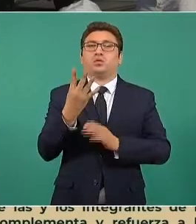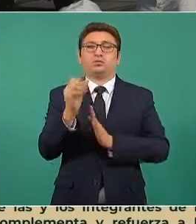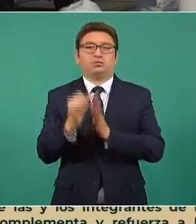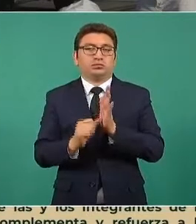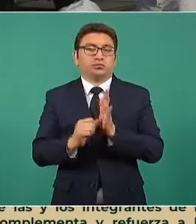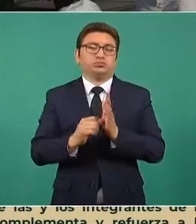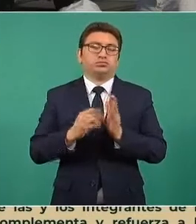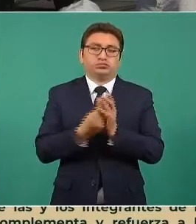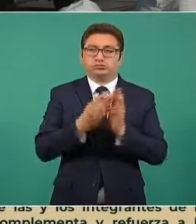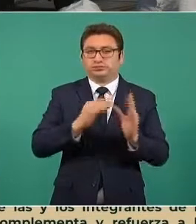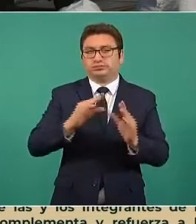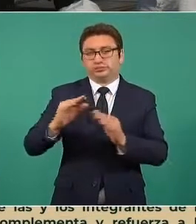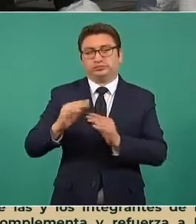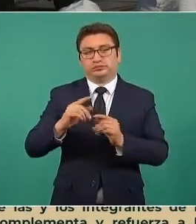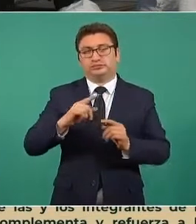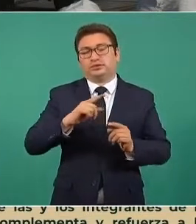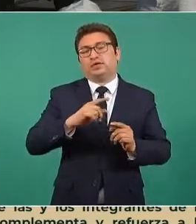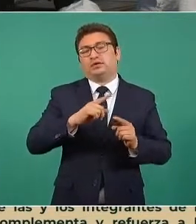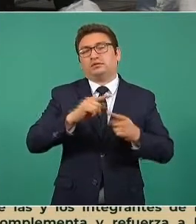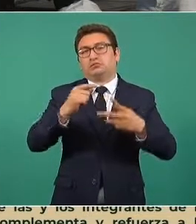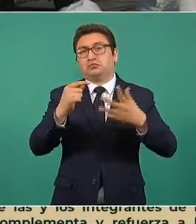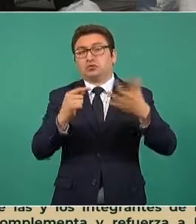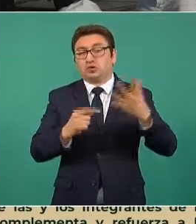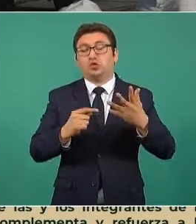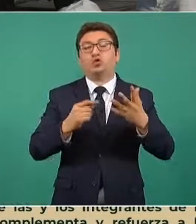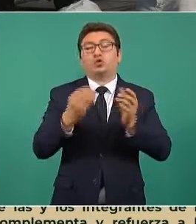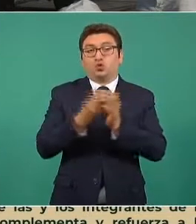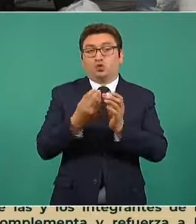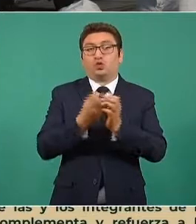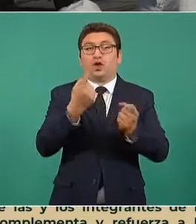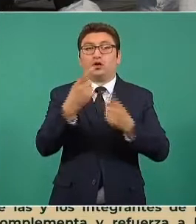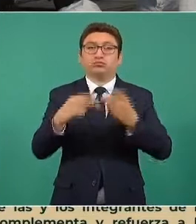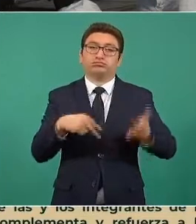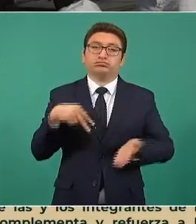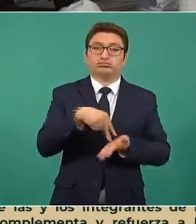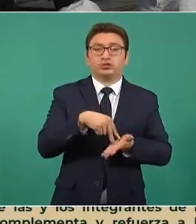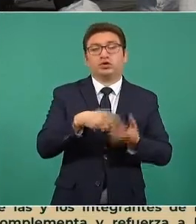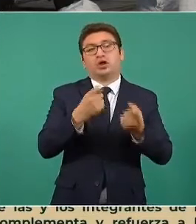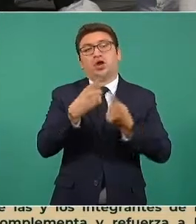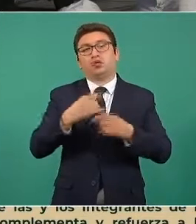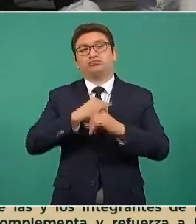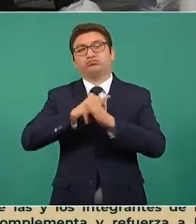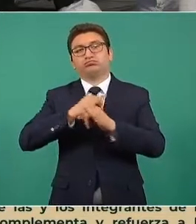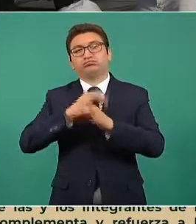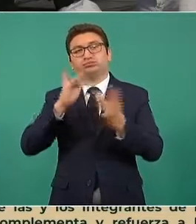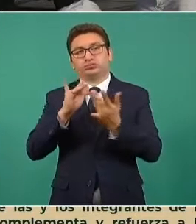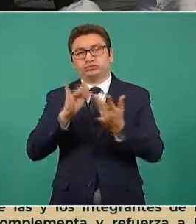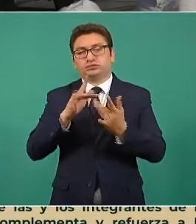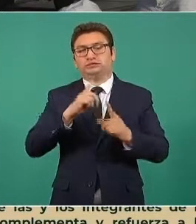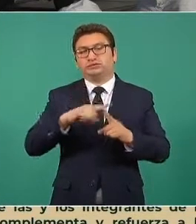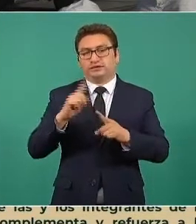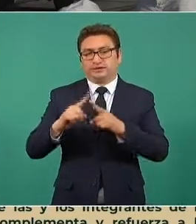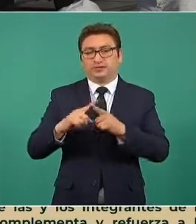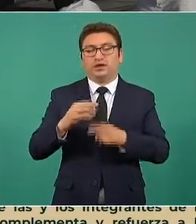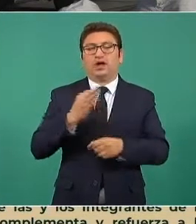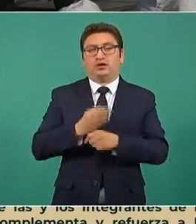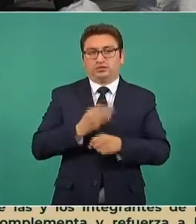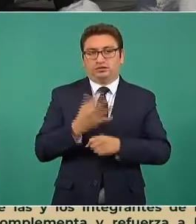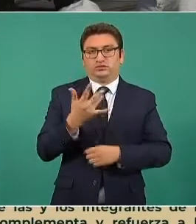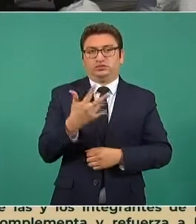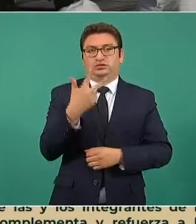Para esto hay algunos cursos que son de manera presencial y otros en línea. Actualmente tenemos 58